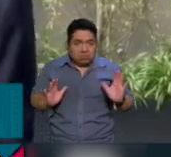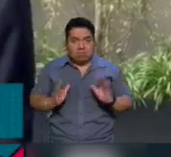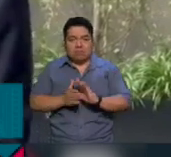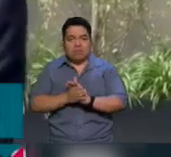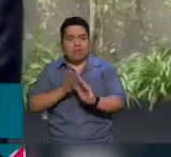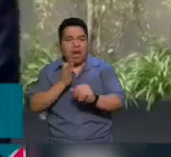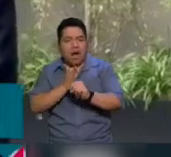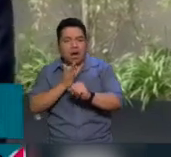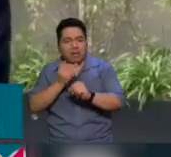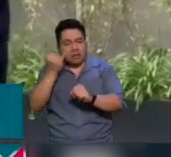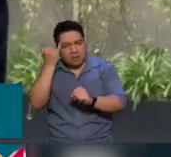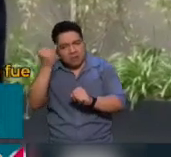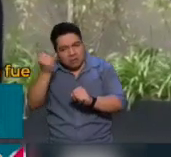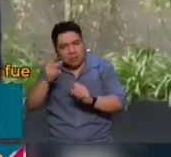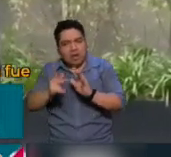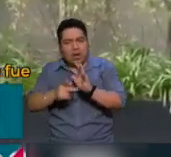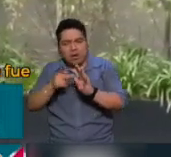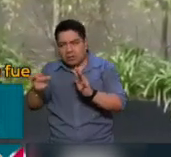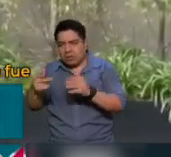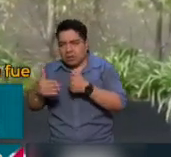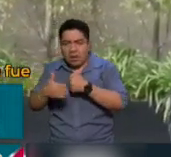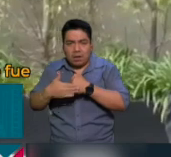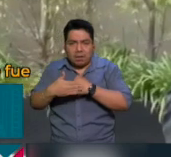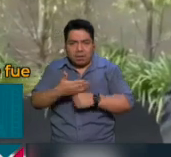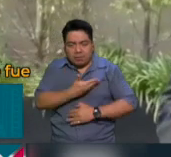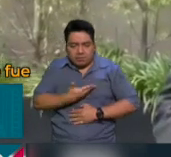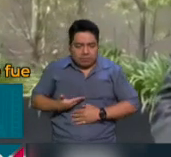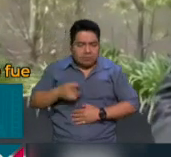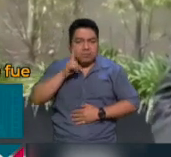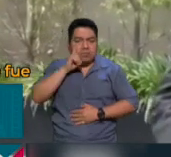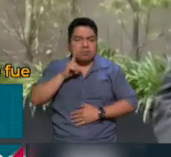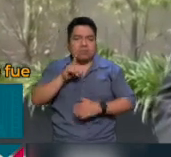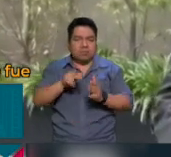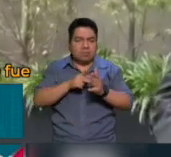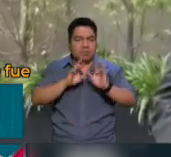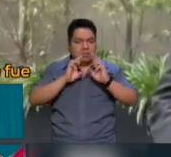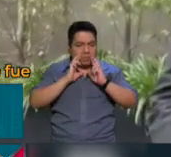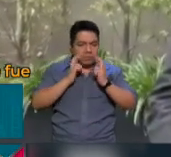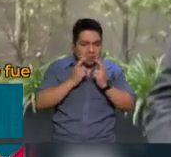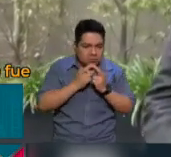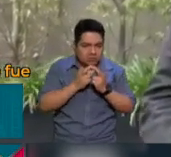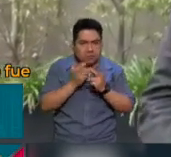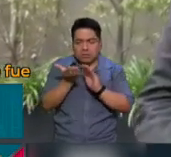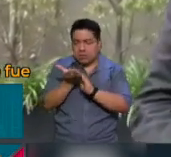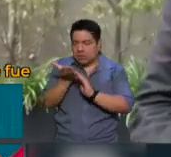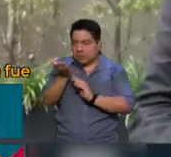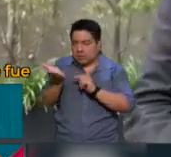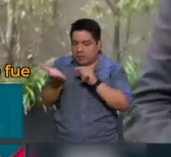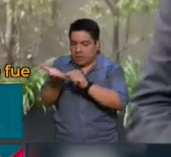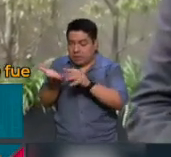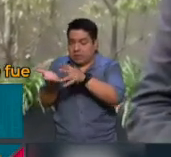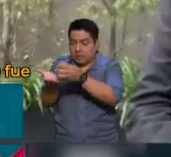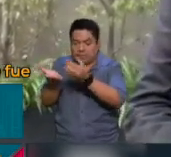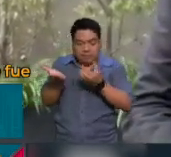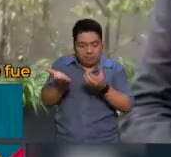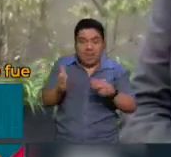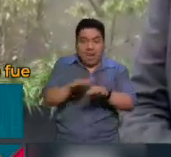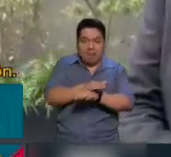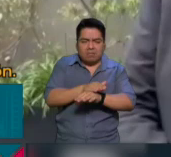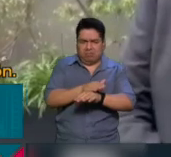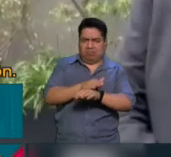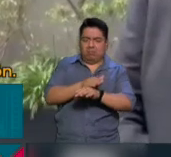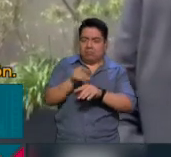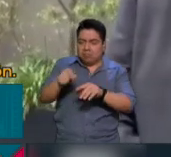Entonces, esta idea de que hay que reunirse con la próxima presidenta para cambiar una propuesta que ya se presentó, que fue parte